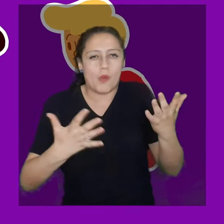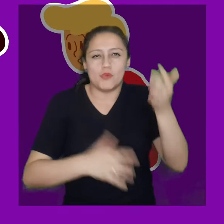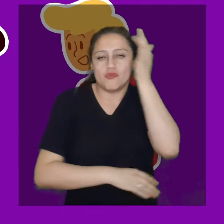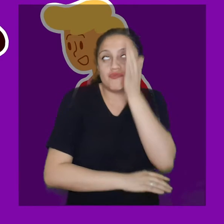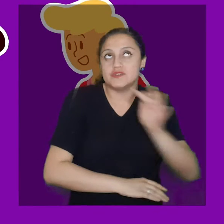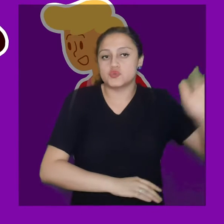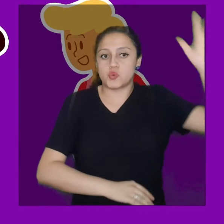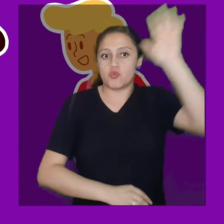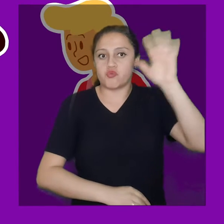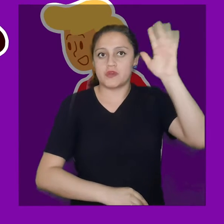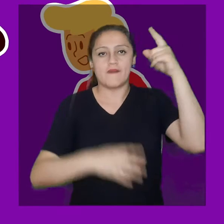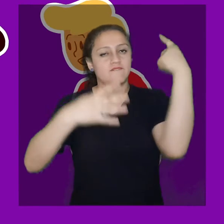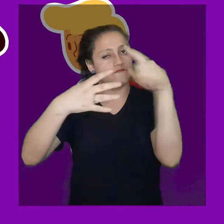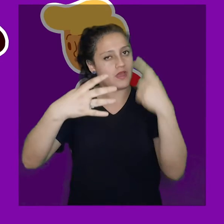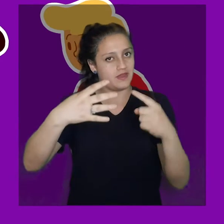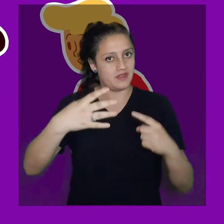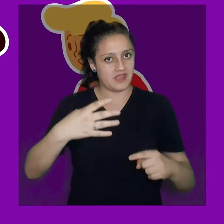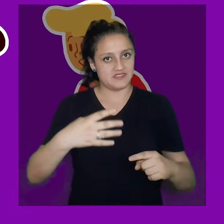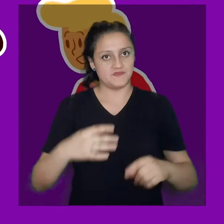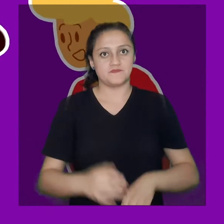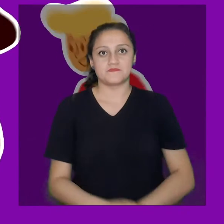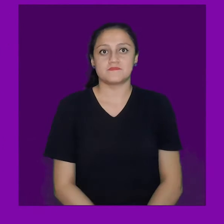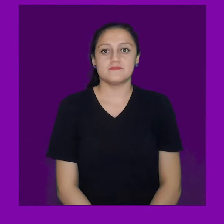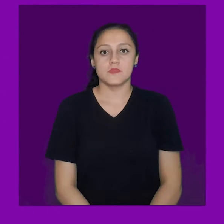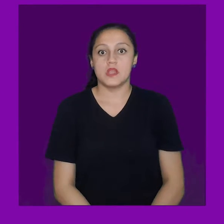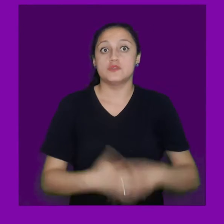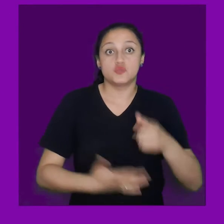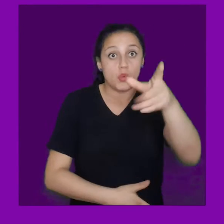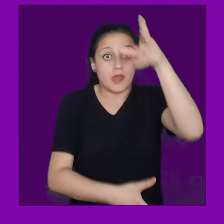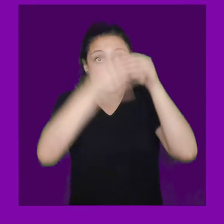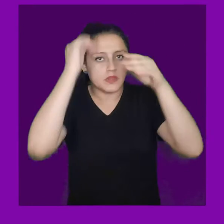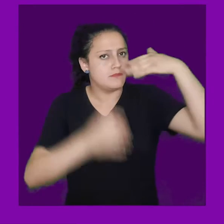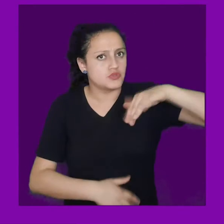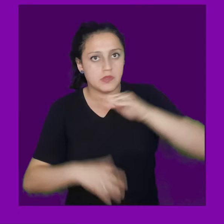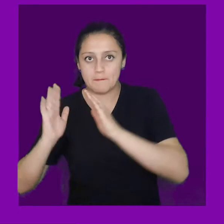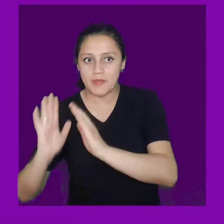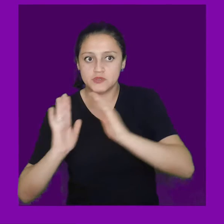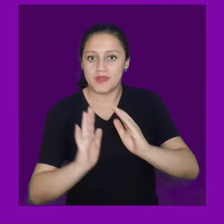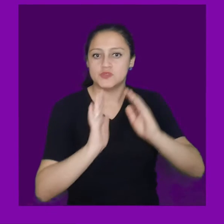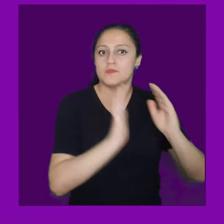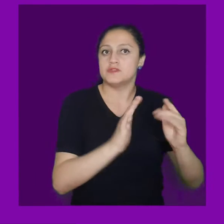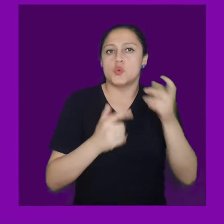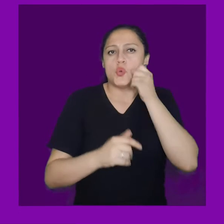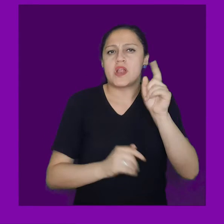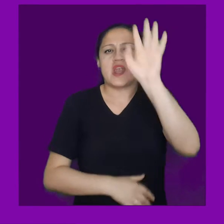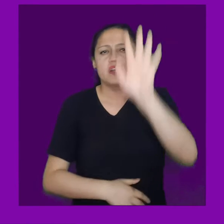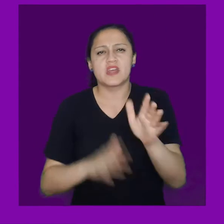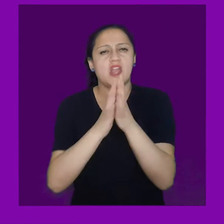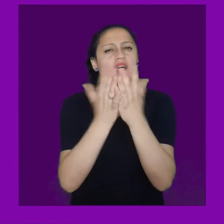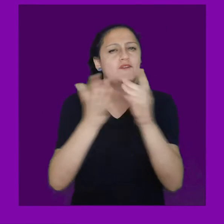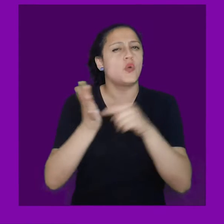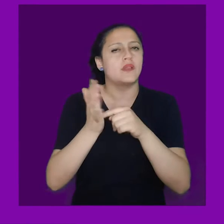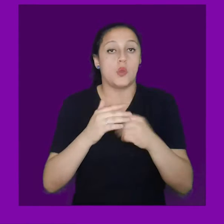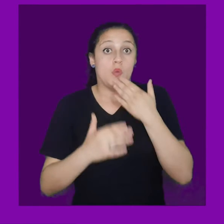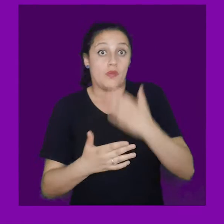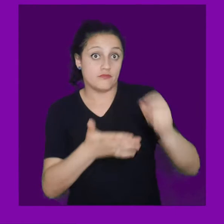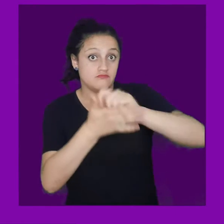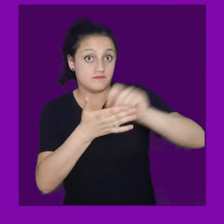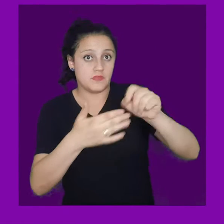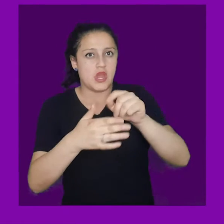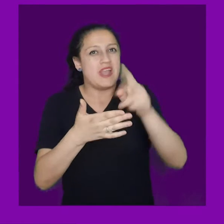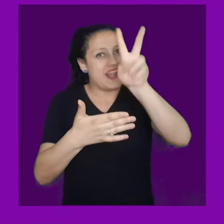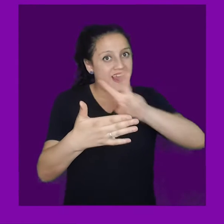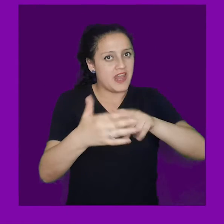existencia, entre otros. Atenderás en esta parte del proceso a las características que te indiquen para llevar a cabo este